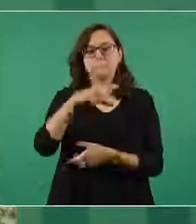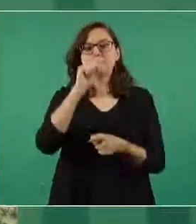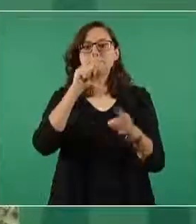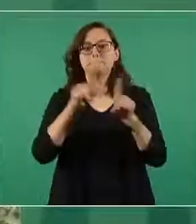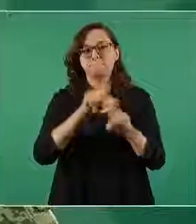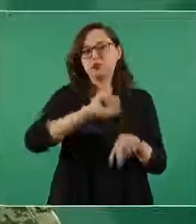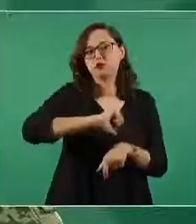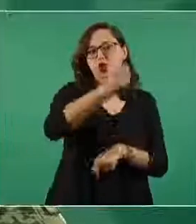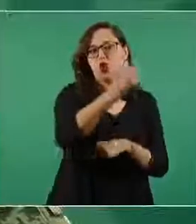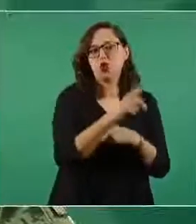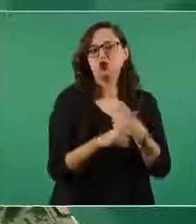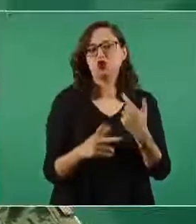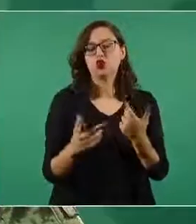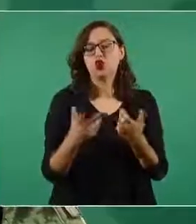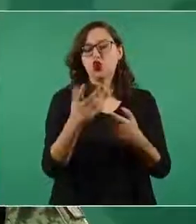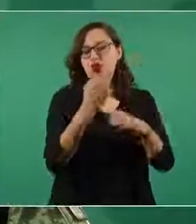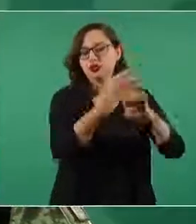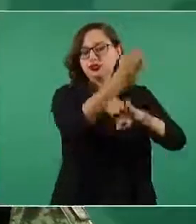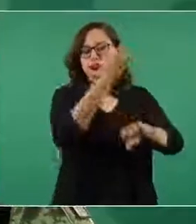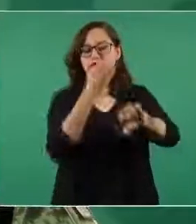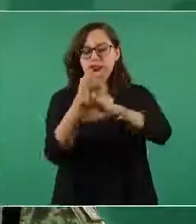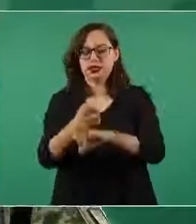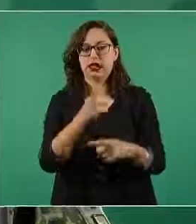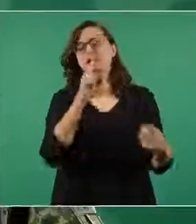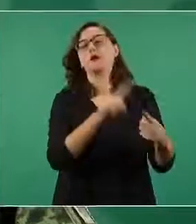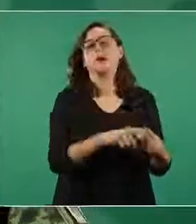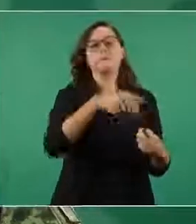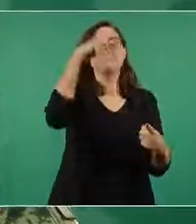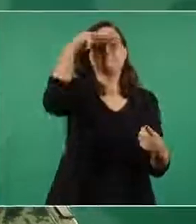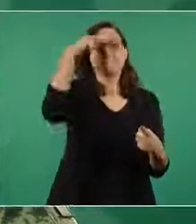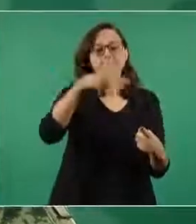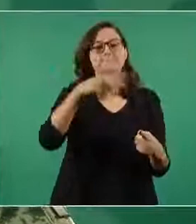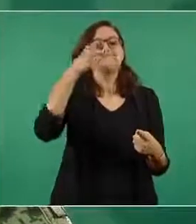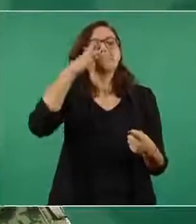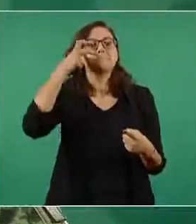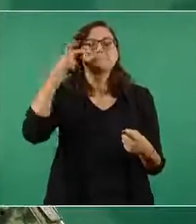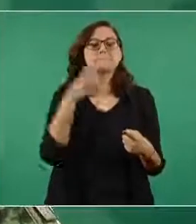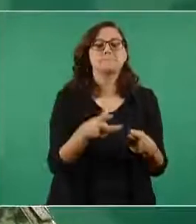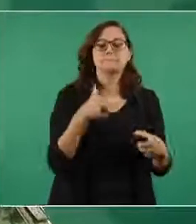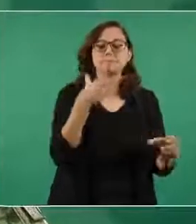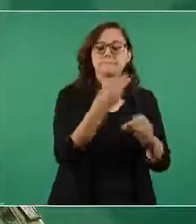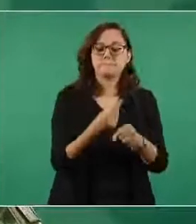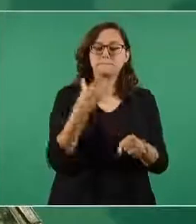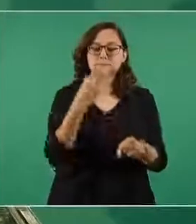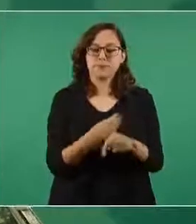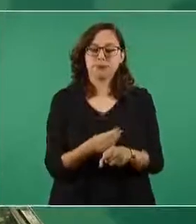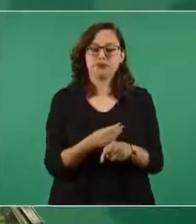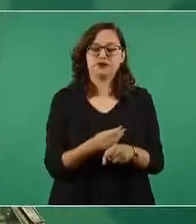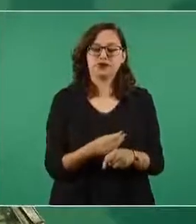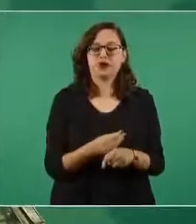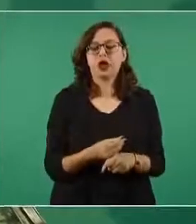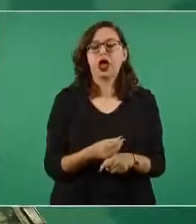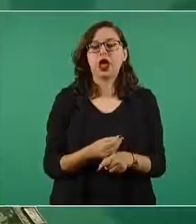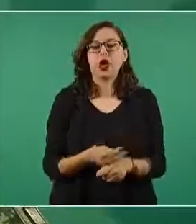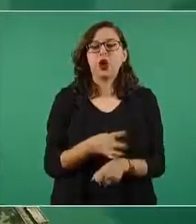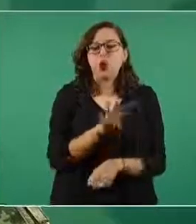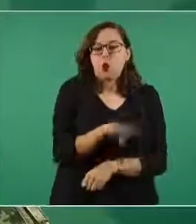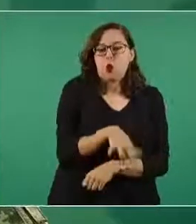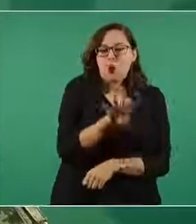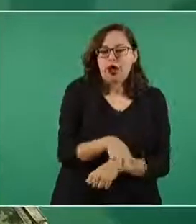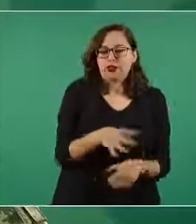sistema la actual autopista México-Pachuca que se está ampliando se está duplicando su capacidad de cuatro a ocho carriles